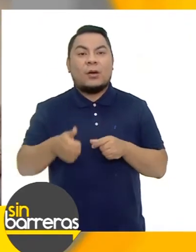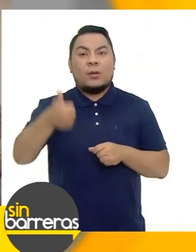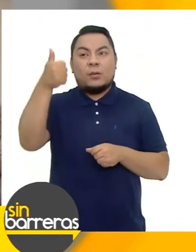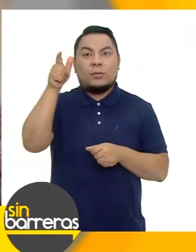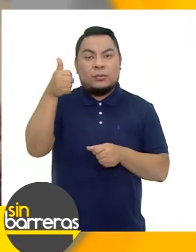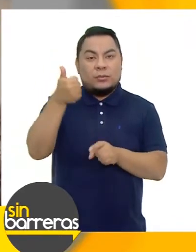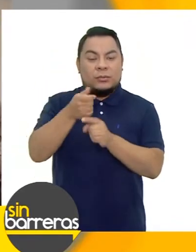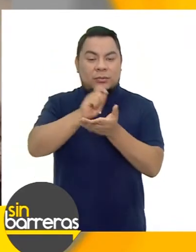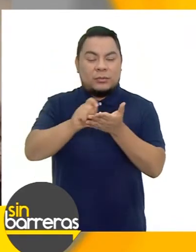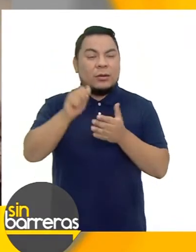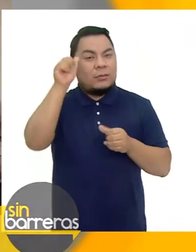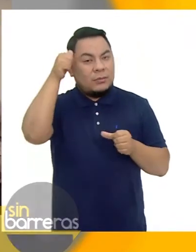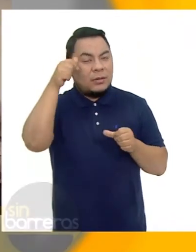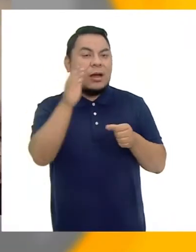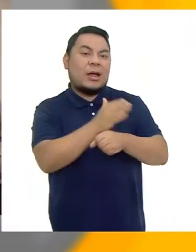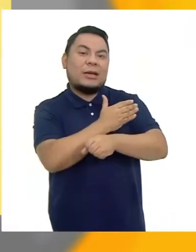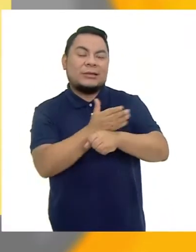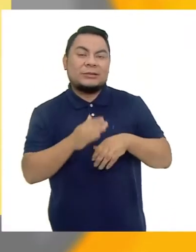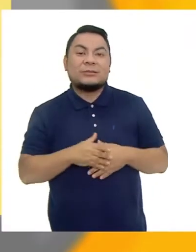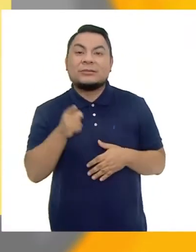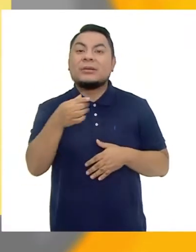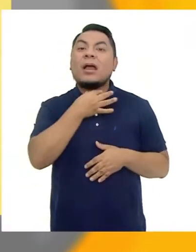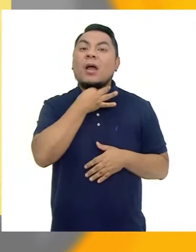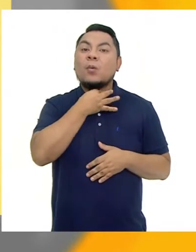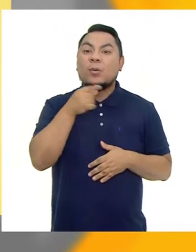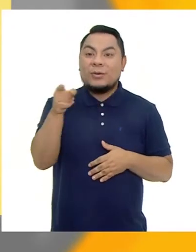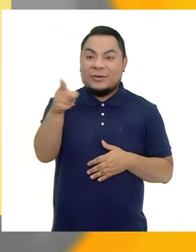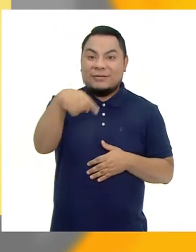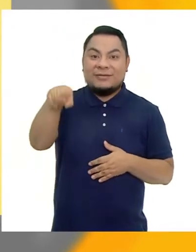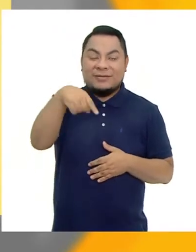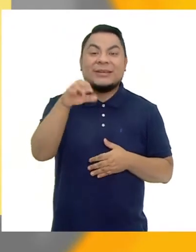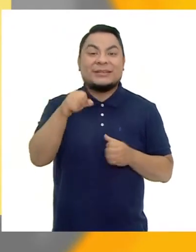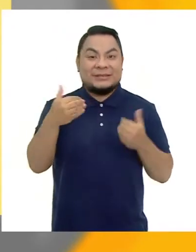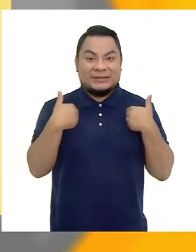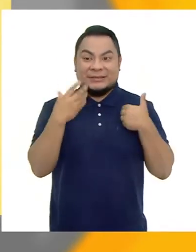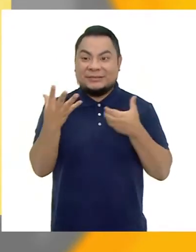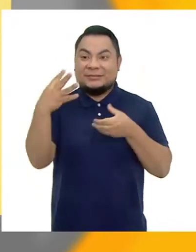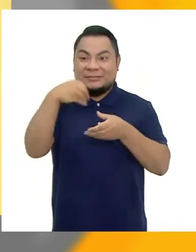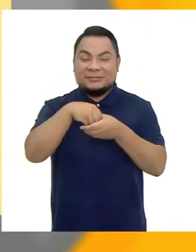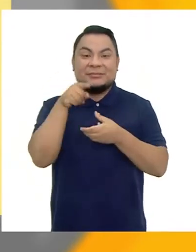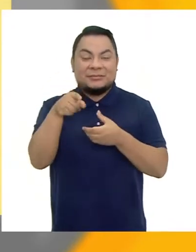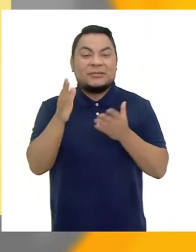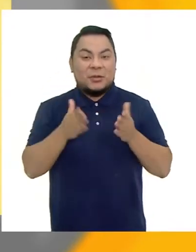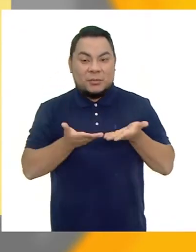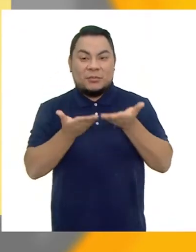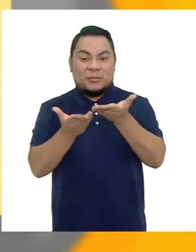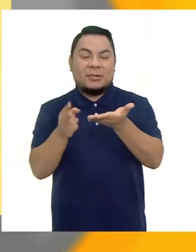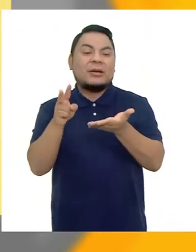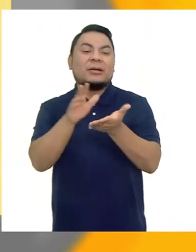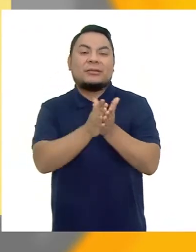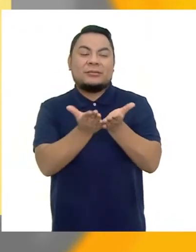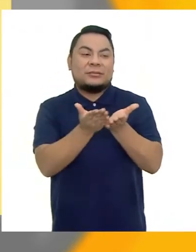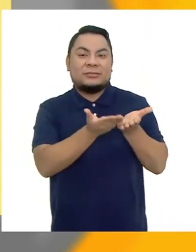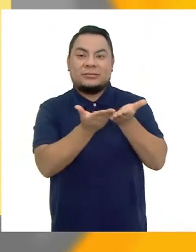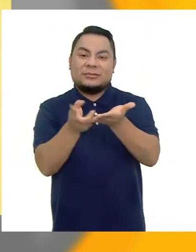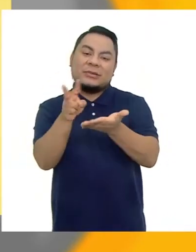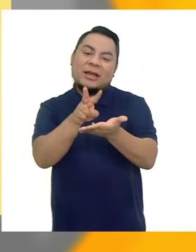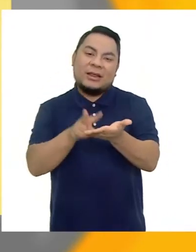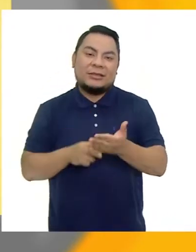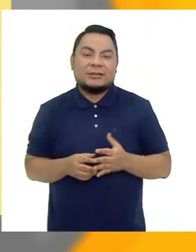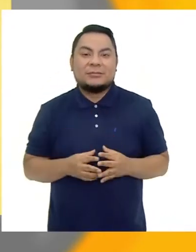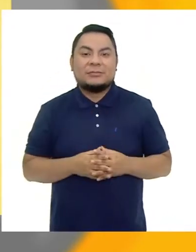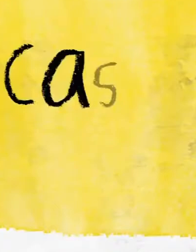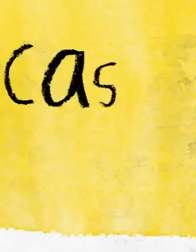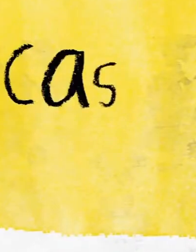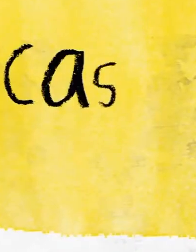Cuentos de autor Memorias Y canciones Que los abuelos Tienen O que reciben De parte De